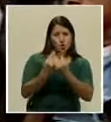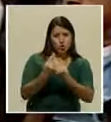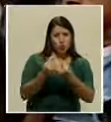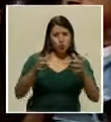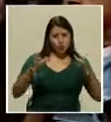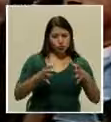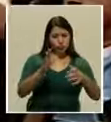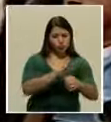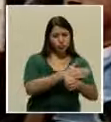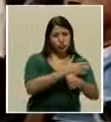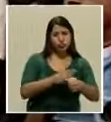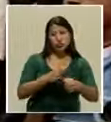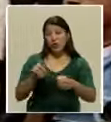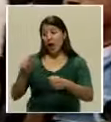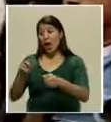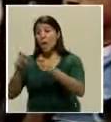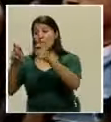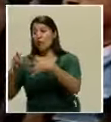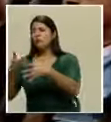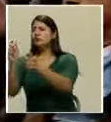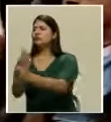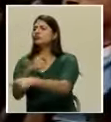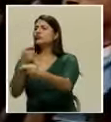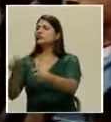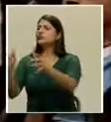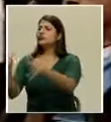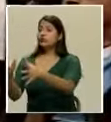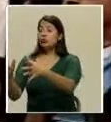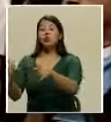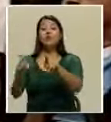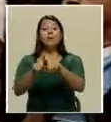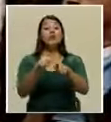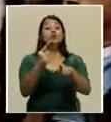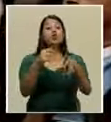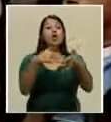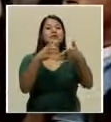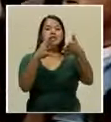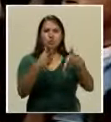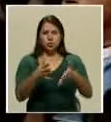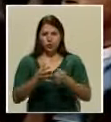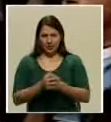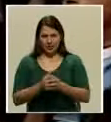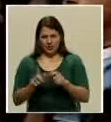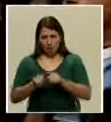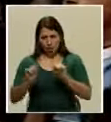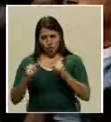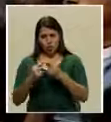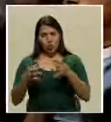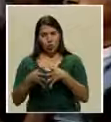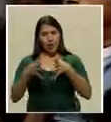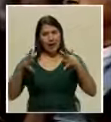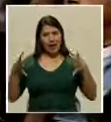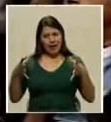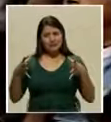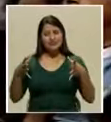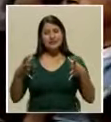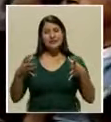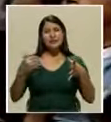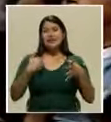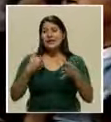Orquestas con profesores. Orquestas de solo alumnos. Hay bandas grandes. Hay bandas